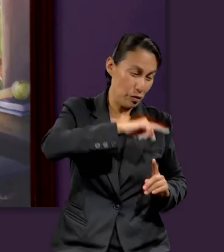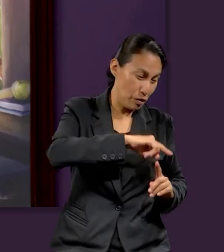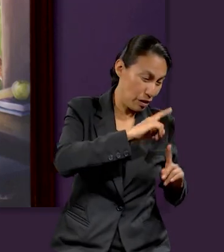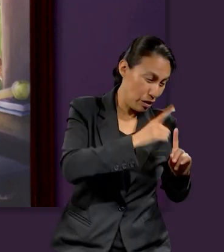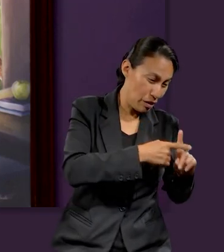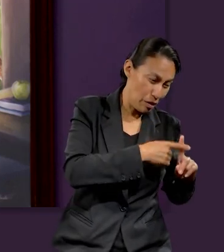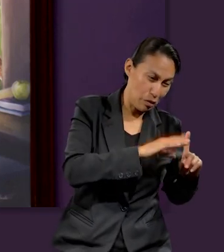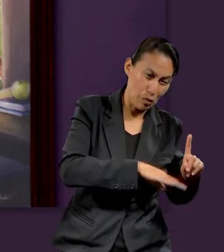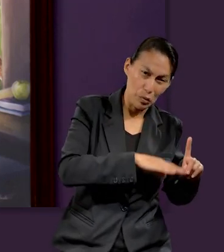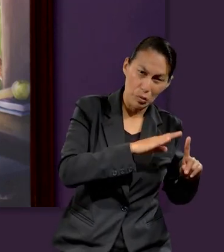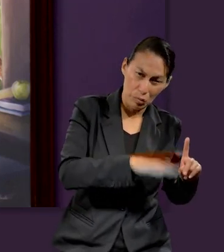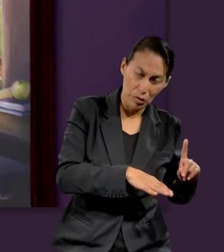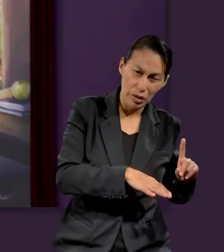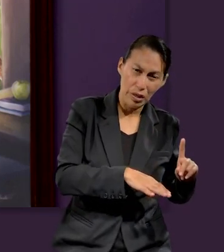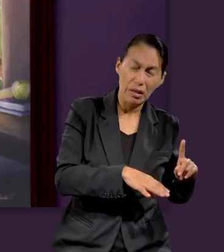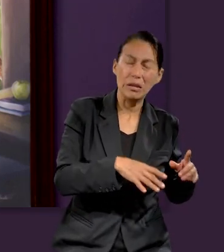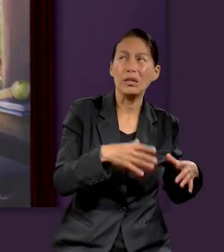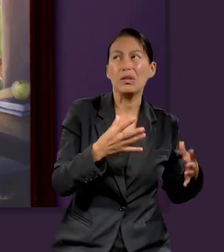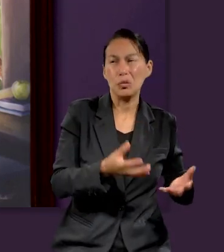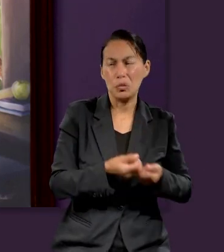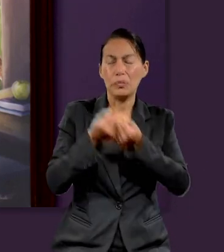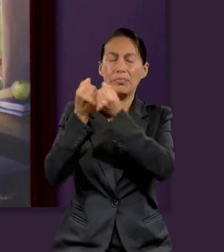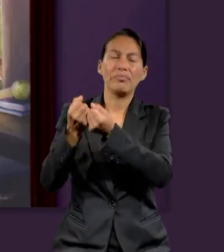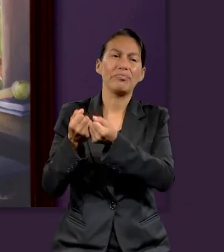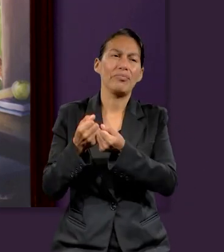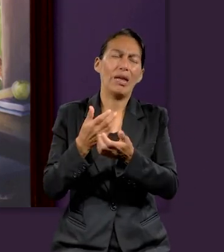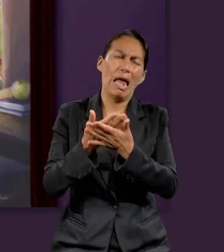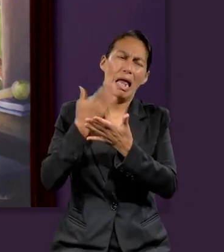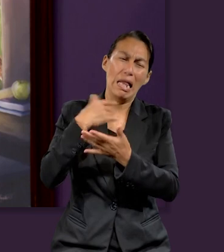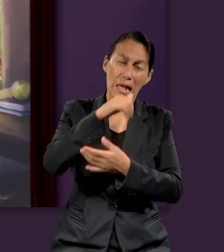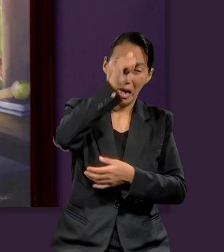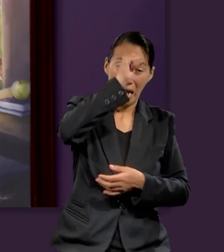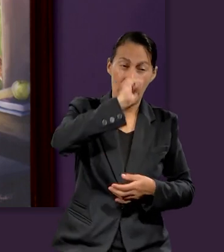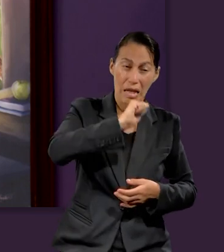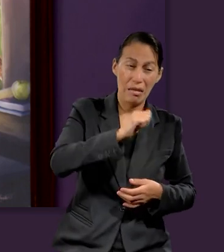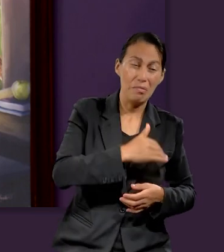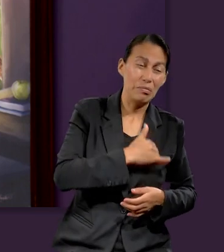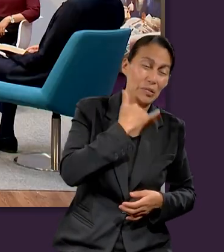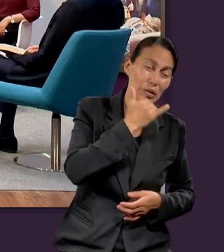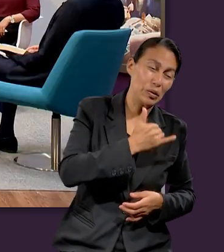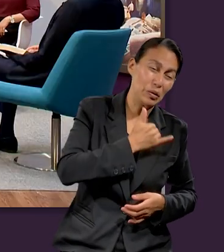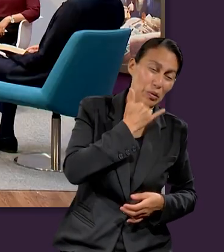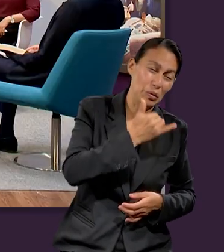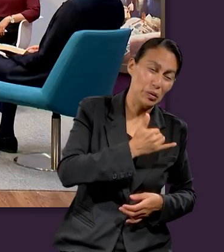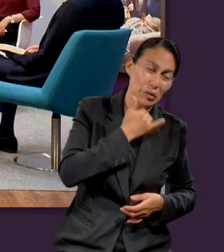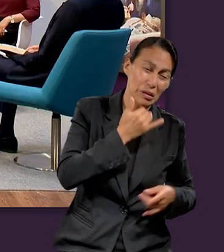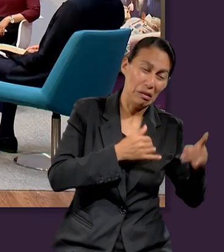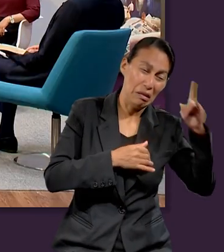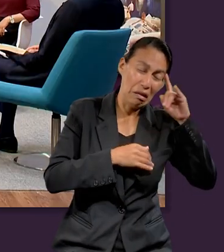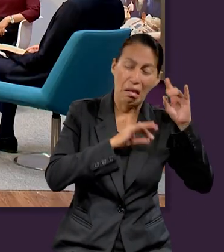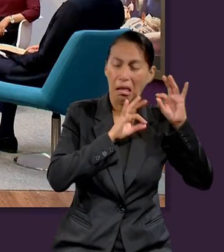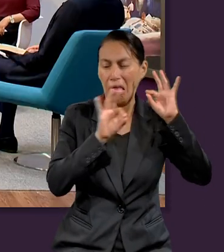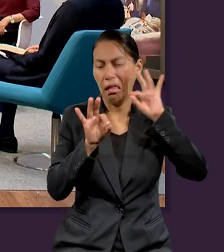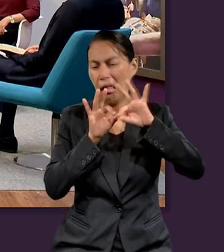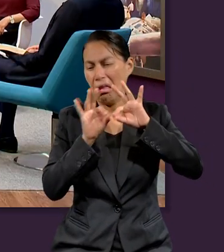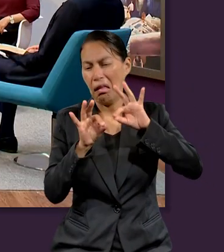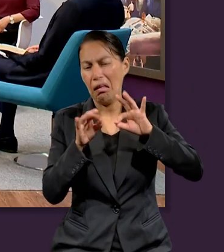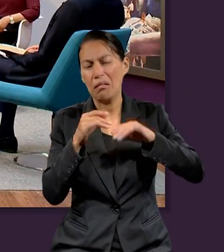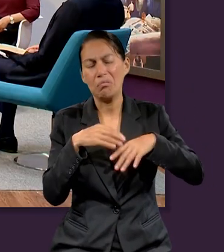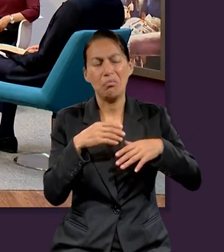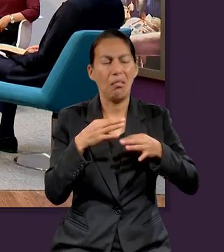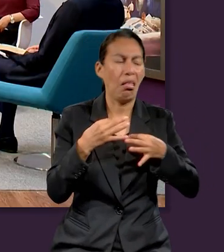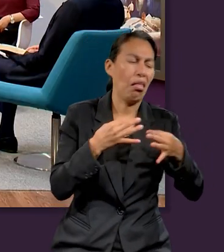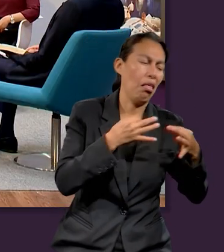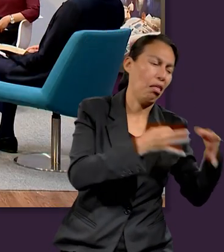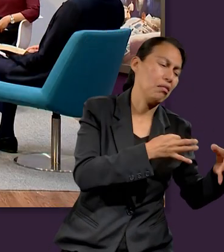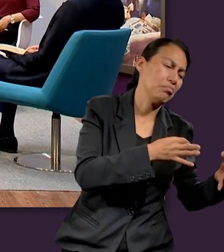por nuestro Padre Adán recibimos el pecado, también por nuestro Padre Jesucristo recibimos esta oportunidad de reinar junto